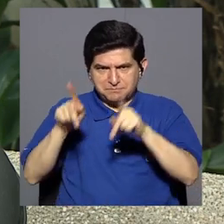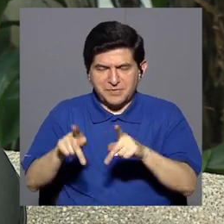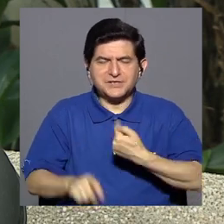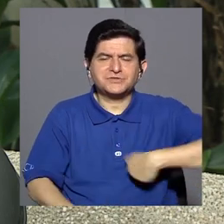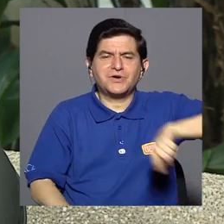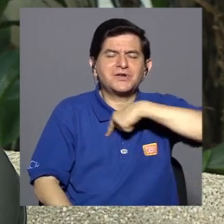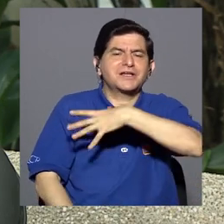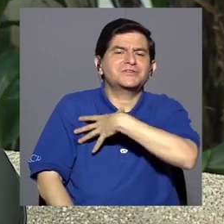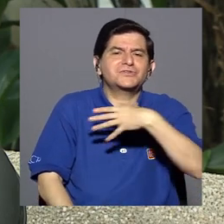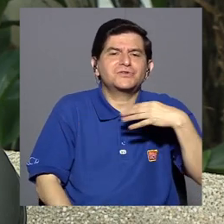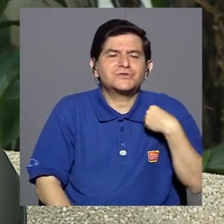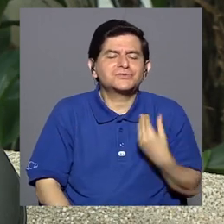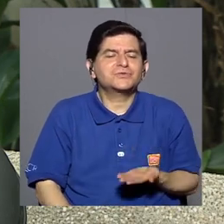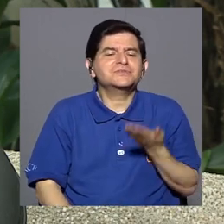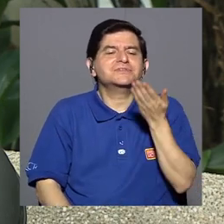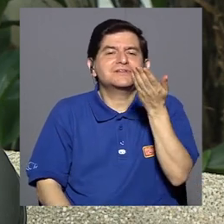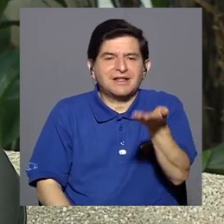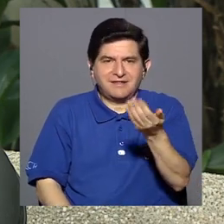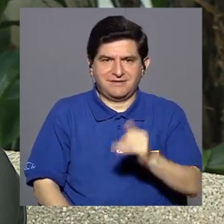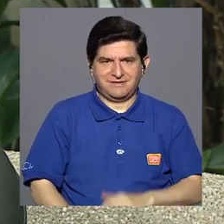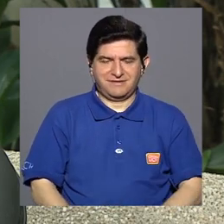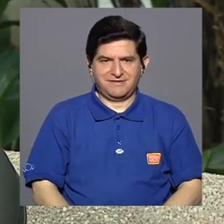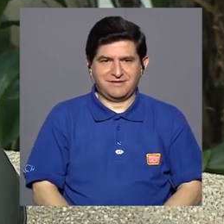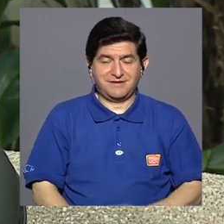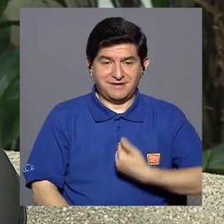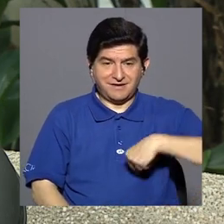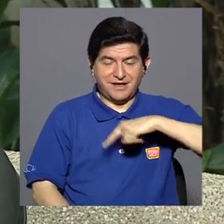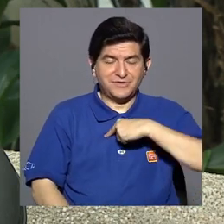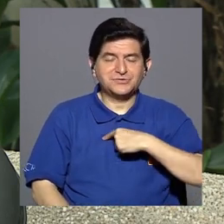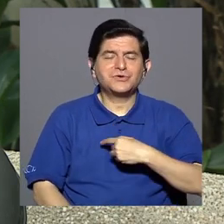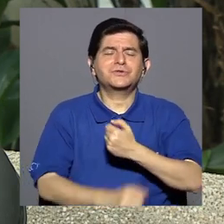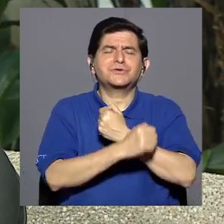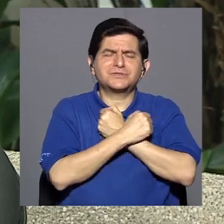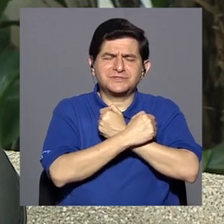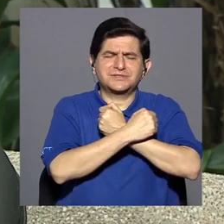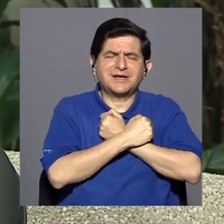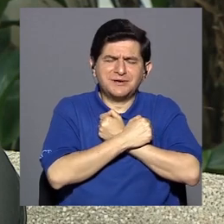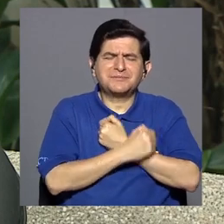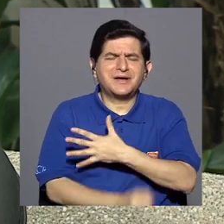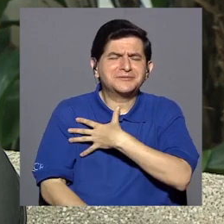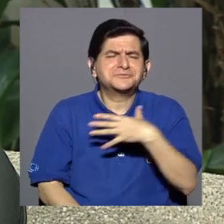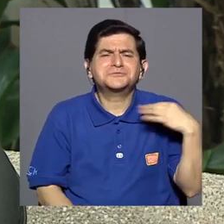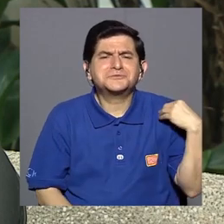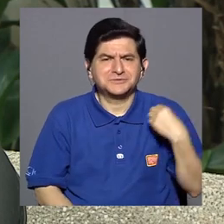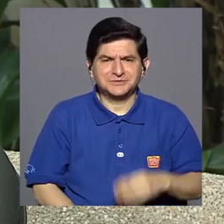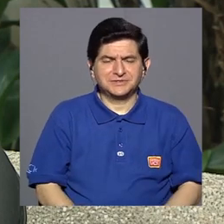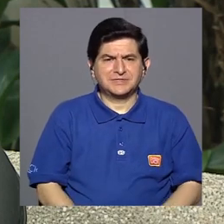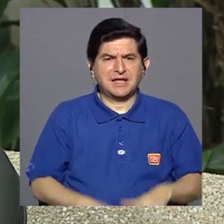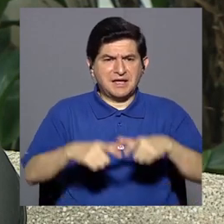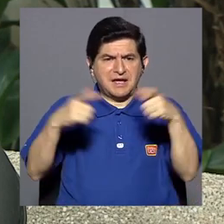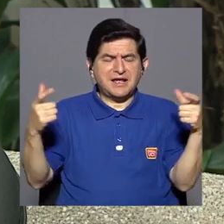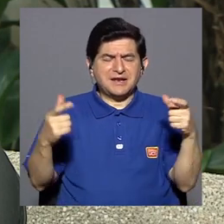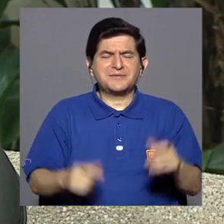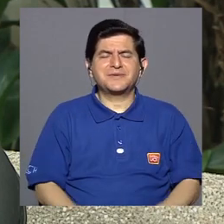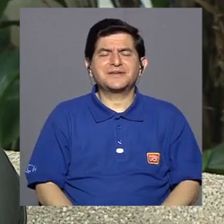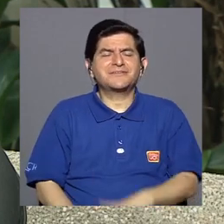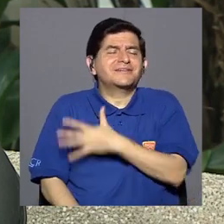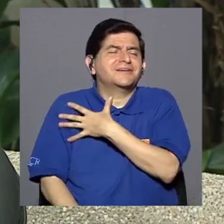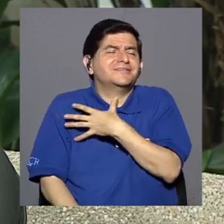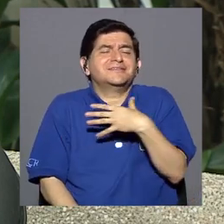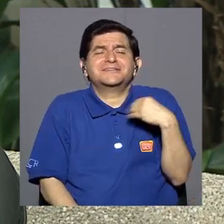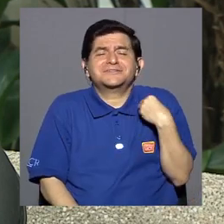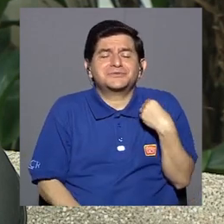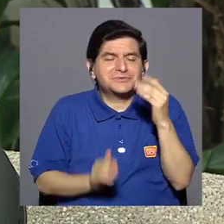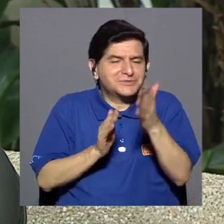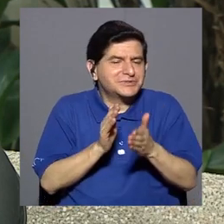nos gusta darnos, somos gente que nos gusta amar y la mayoría les encanta